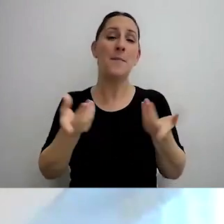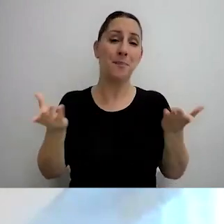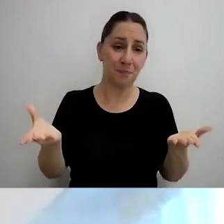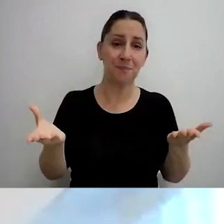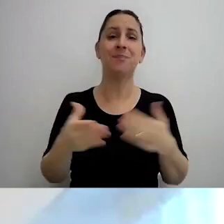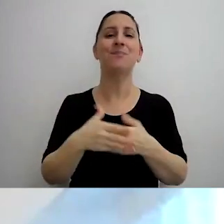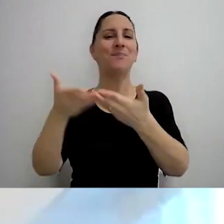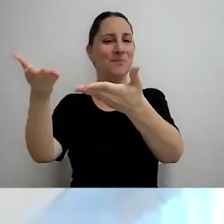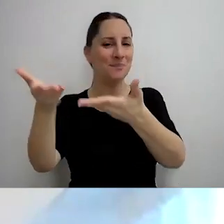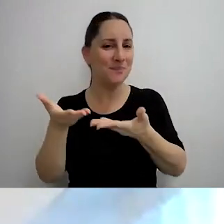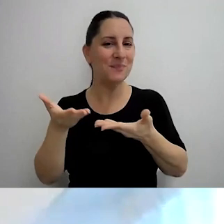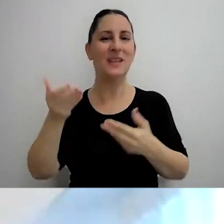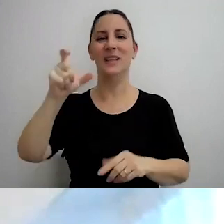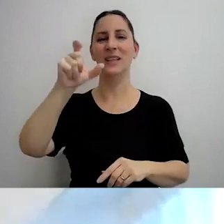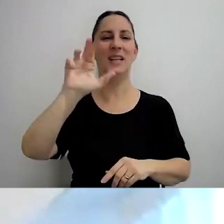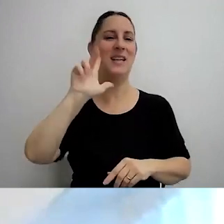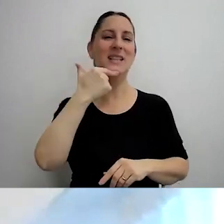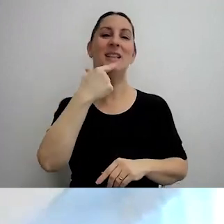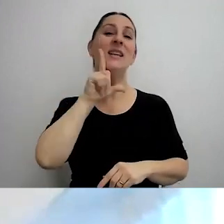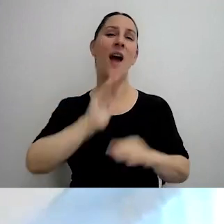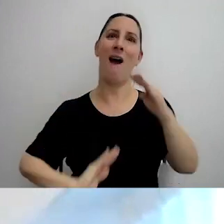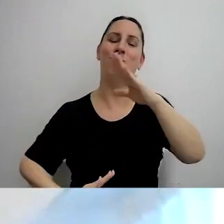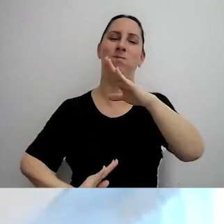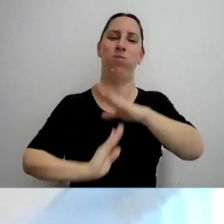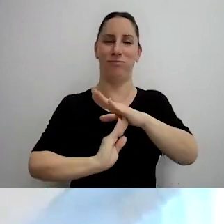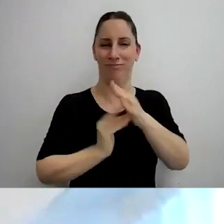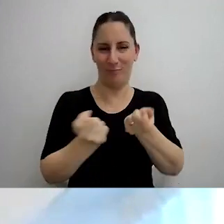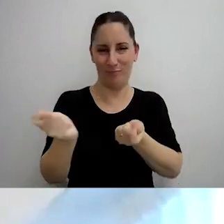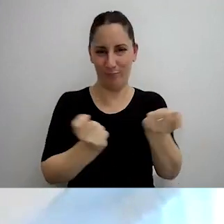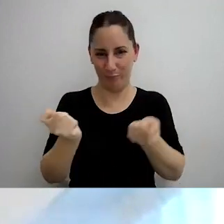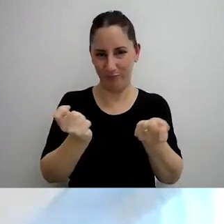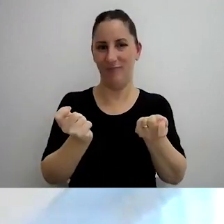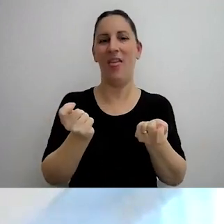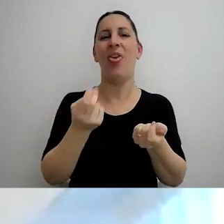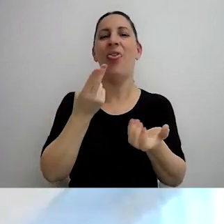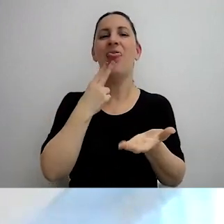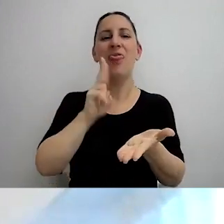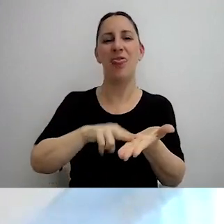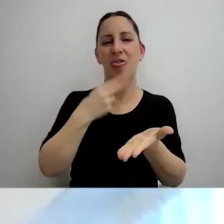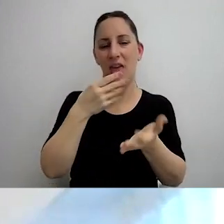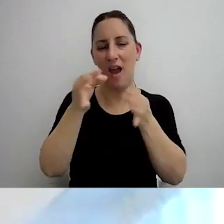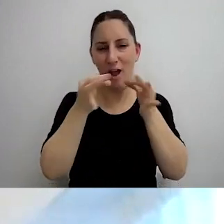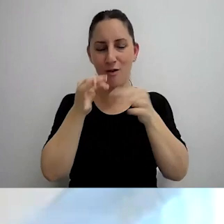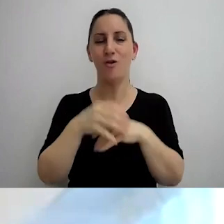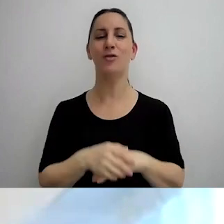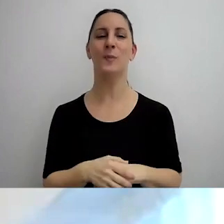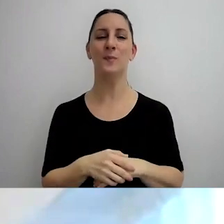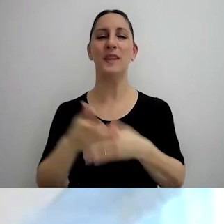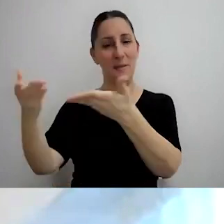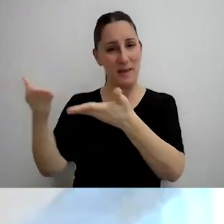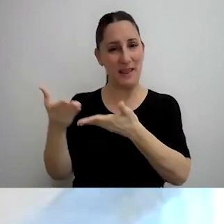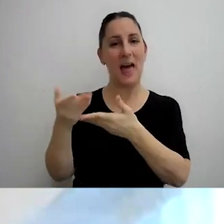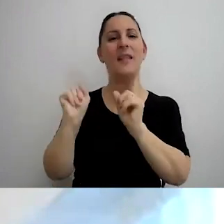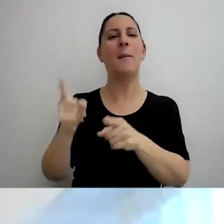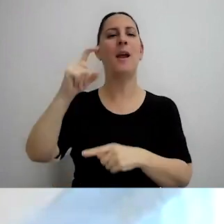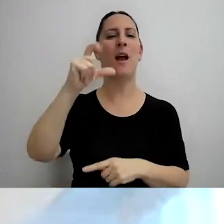invitadas, a Cristina, que es quien conduce el ciclo, a Cristina Mancilla, bueno, y nuestra invitada, como dije recién, a